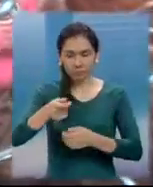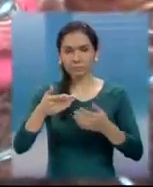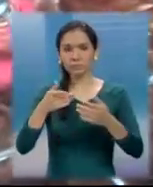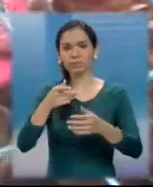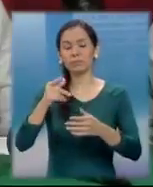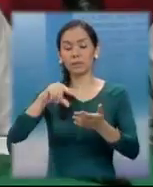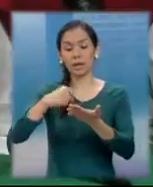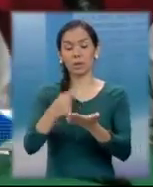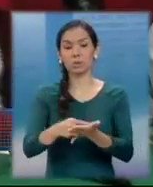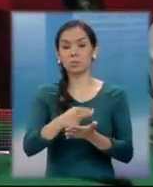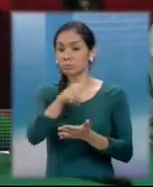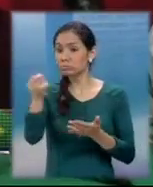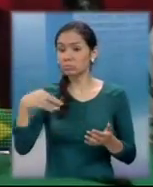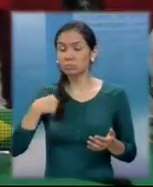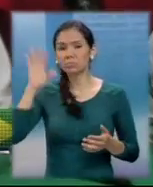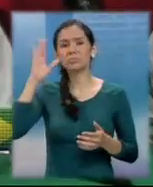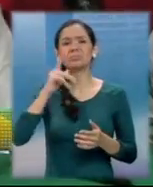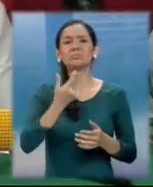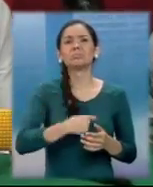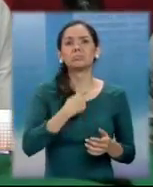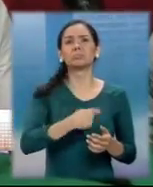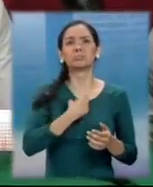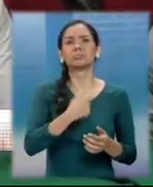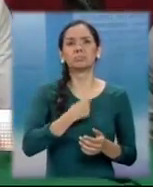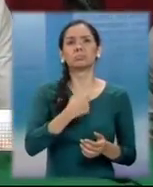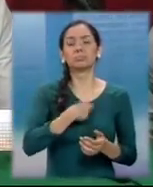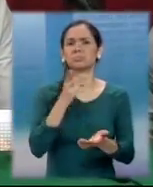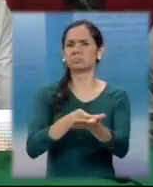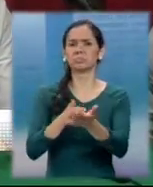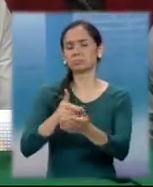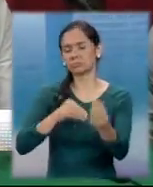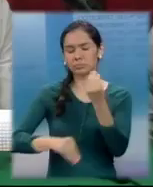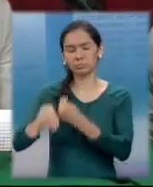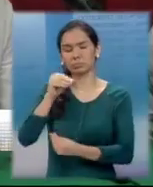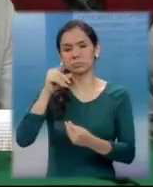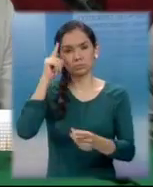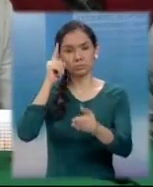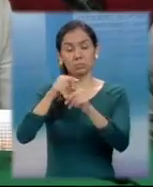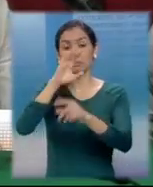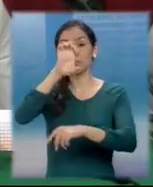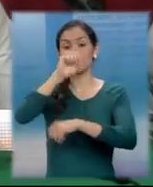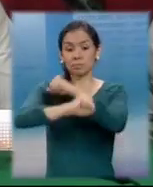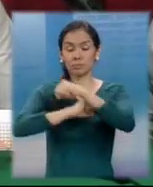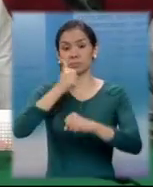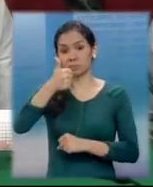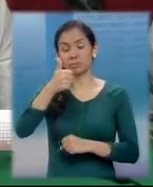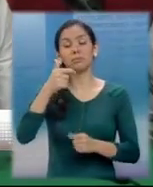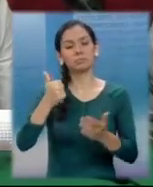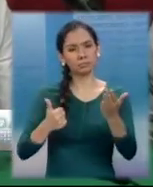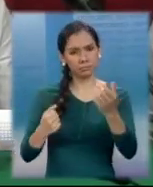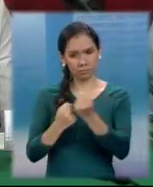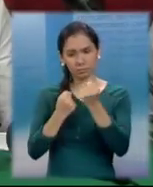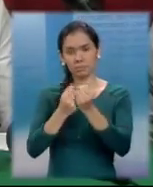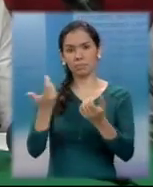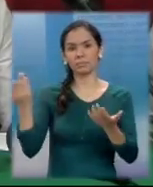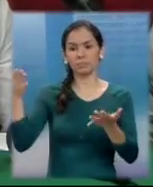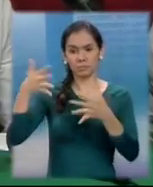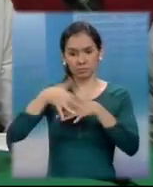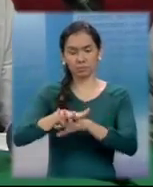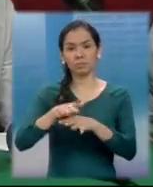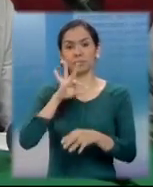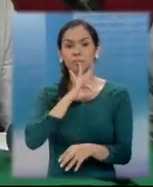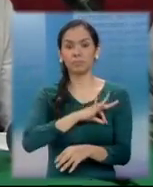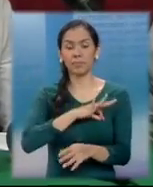educativo. Desde su creación, pues la EFA ha contribuido al desarrollo de nuestro país, incorporando a la